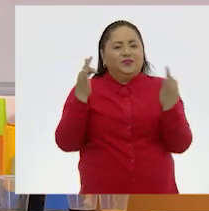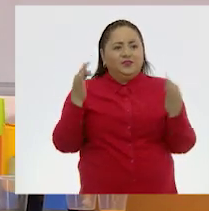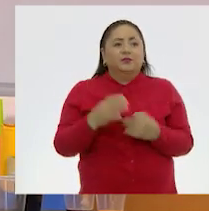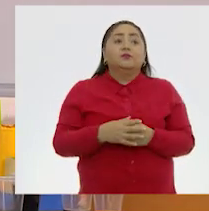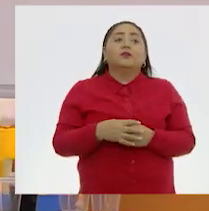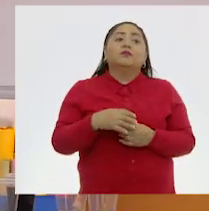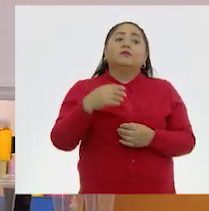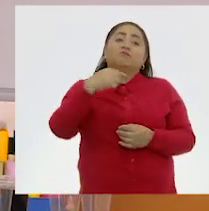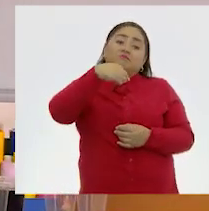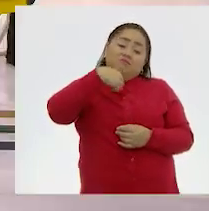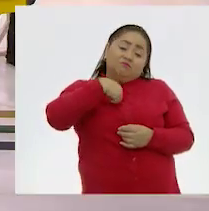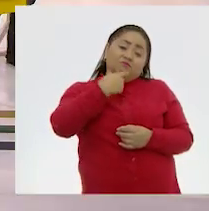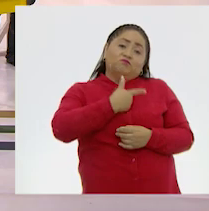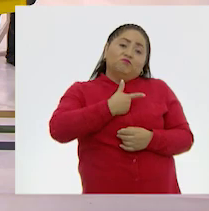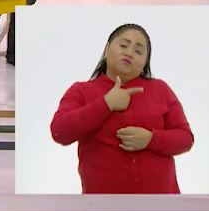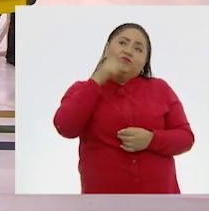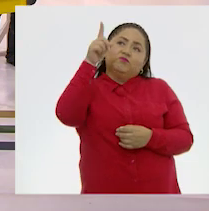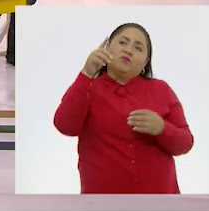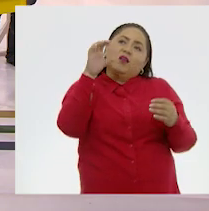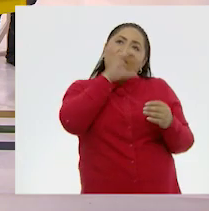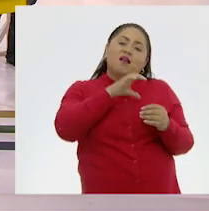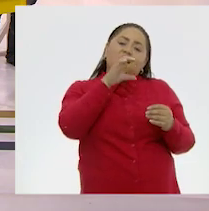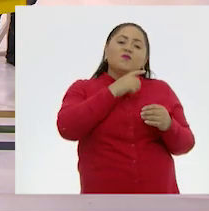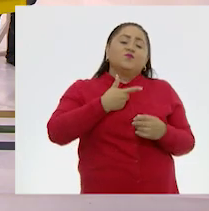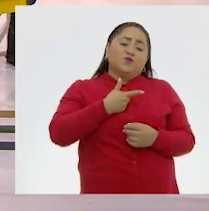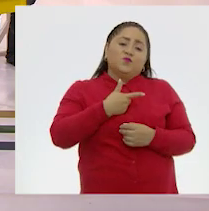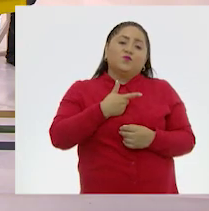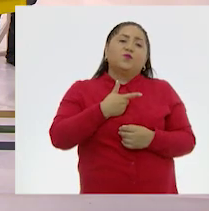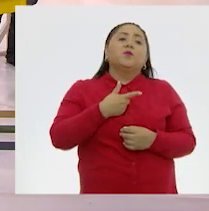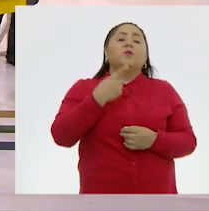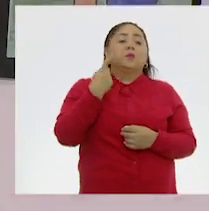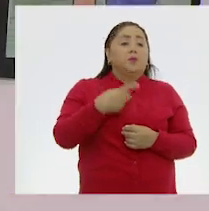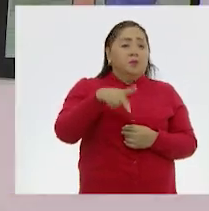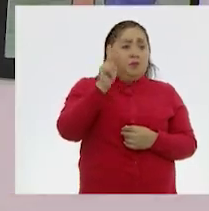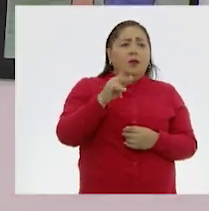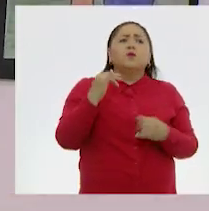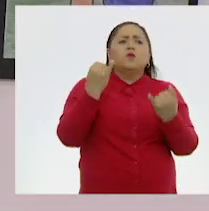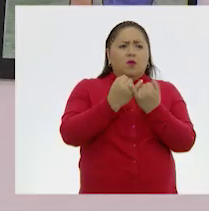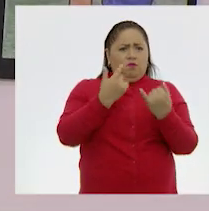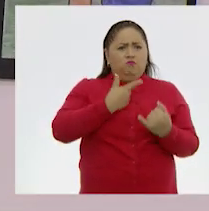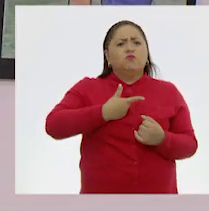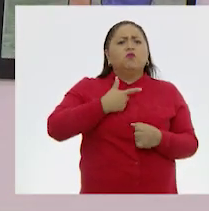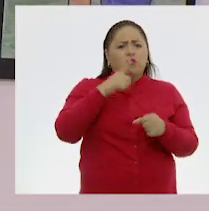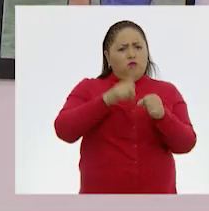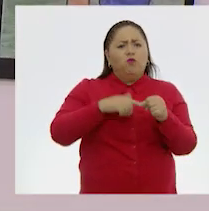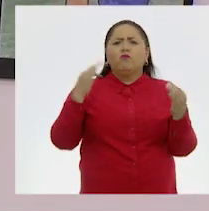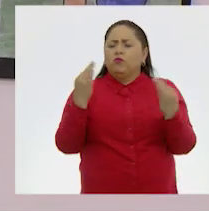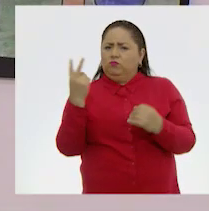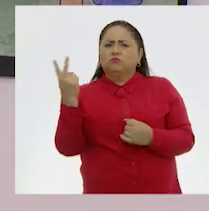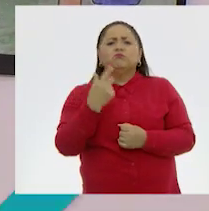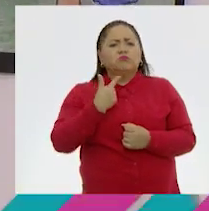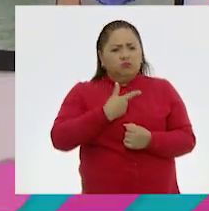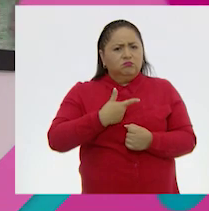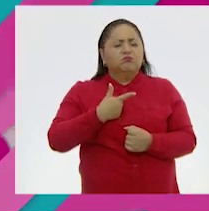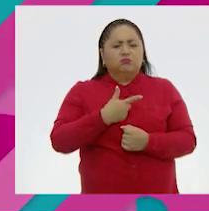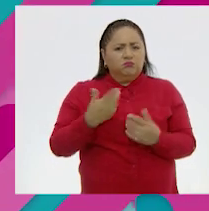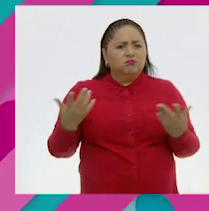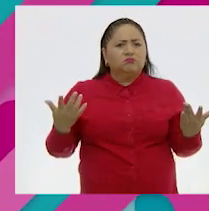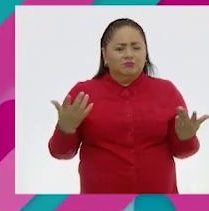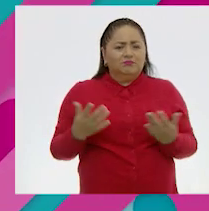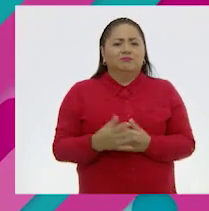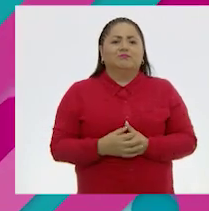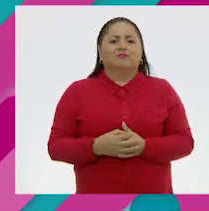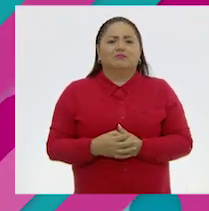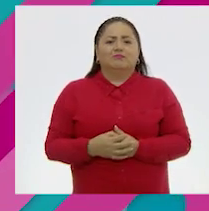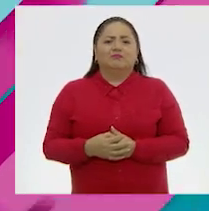A mí me gustó mucho el de los colores cálidos, sin embargo, también me gusta el de los colores fríos. En realidad creo que me gustan los dos.